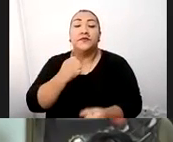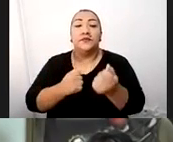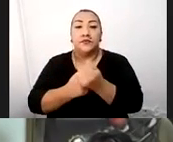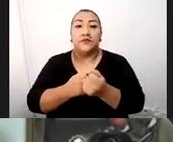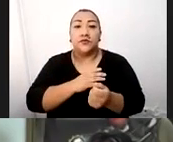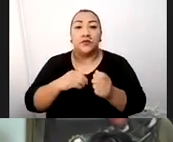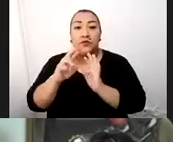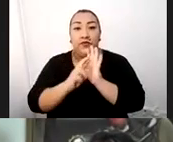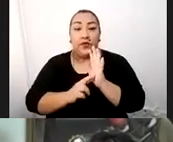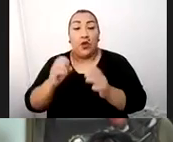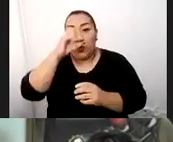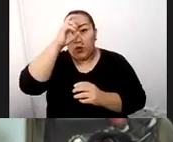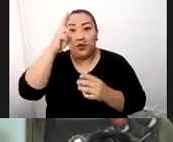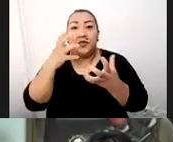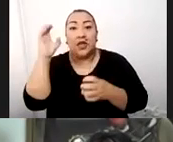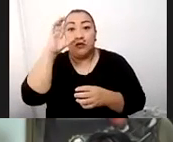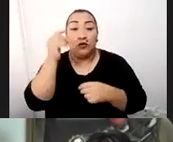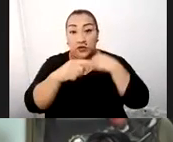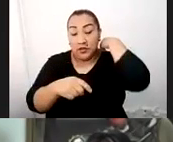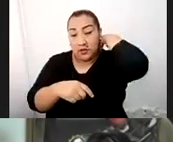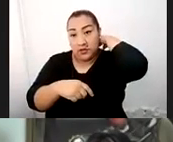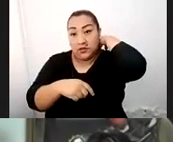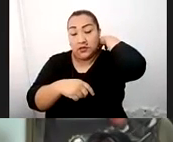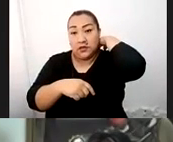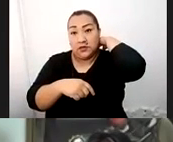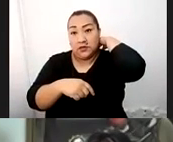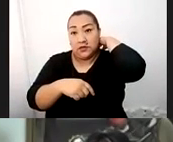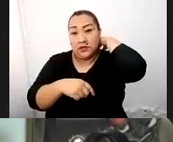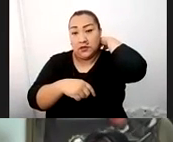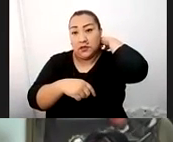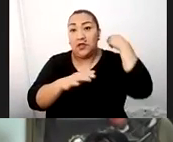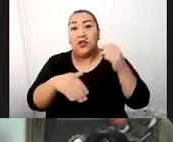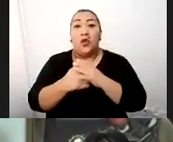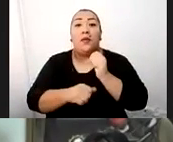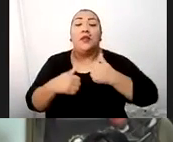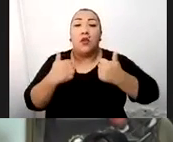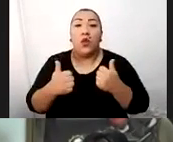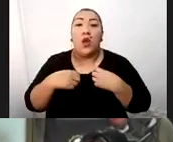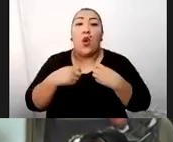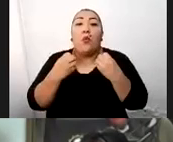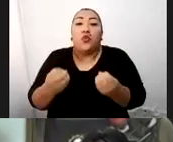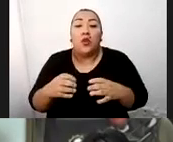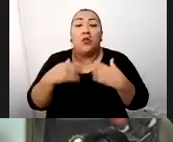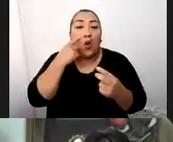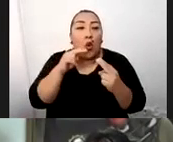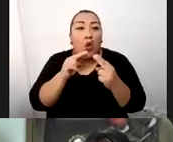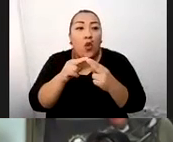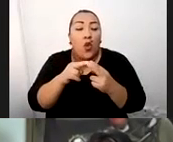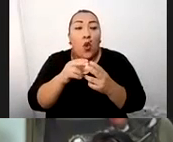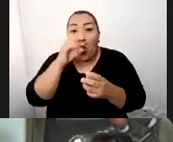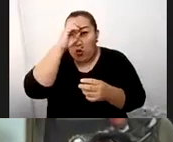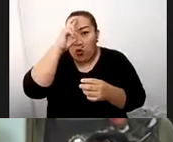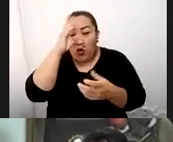y lo que busca es que ustedes, y en todo caso los hermanos de la primera línea de batalla, tengan una buena oportunidad para conocer un Cusco accesible.